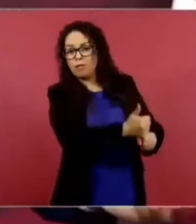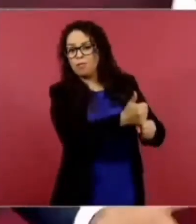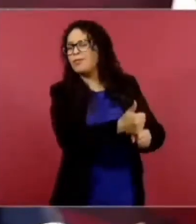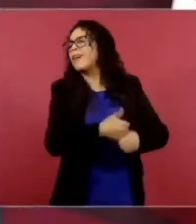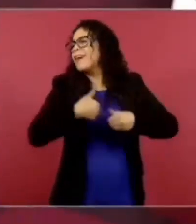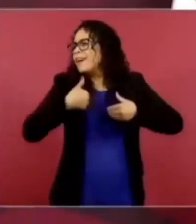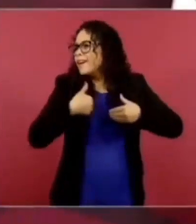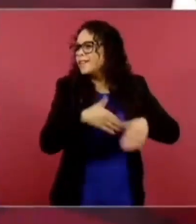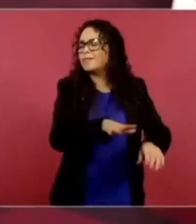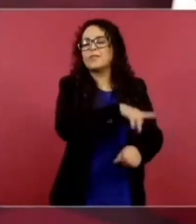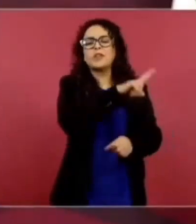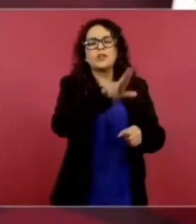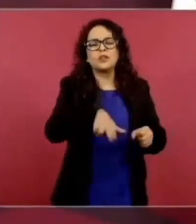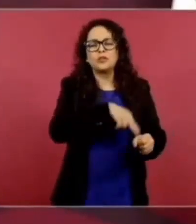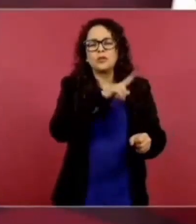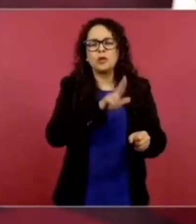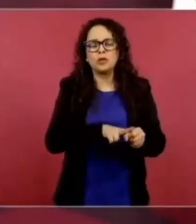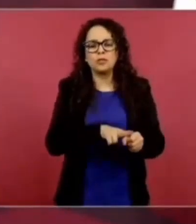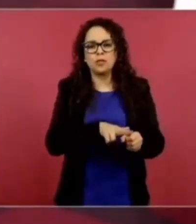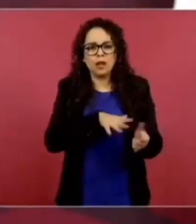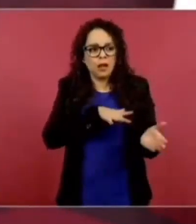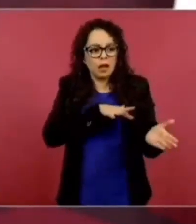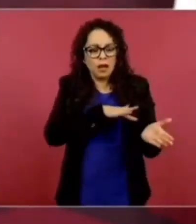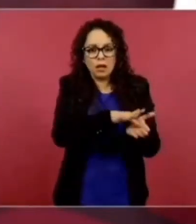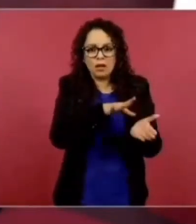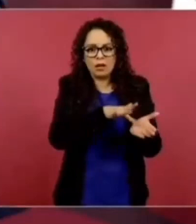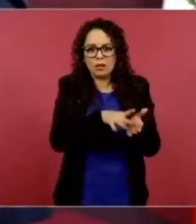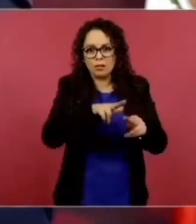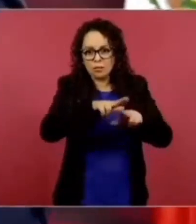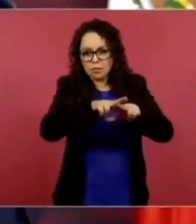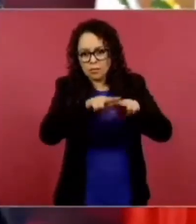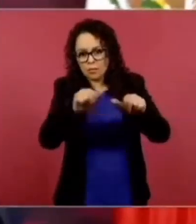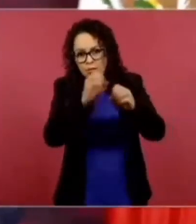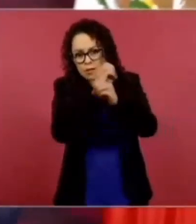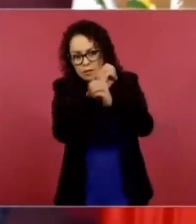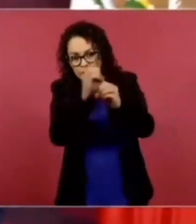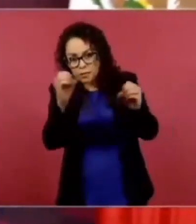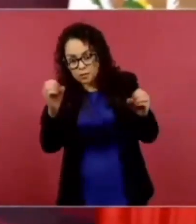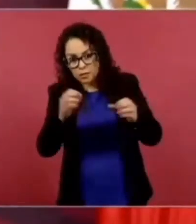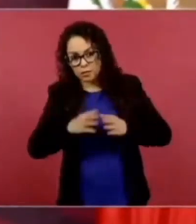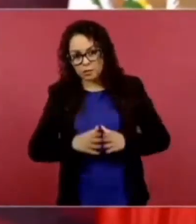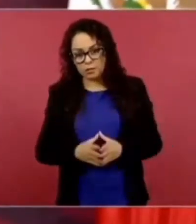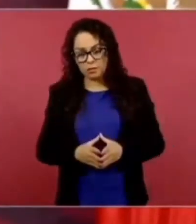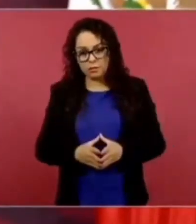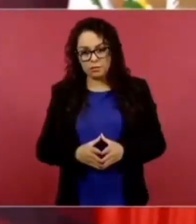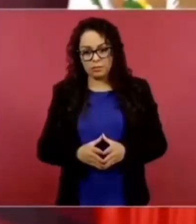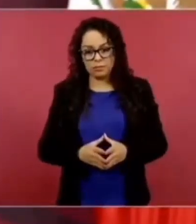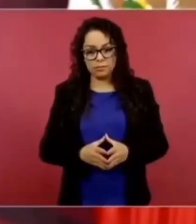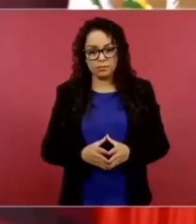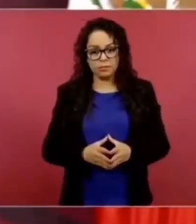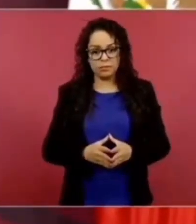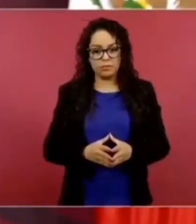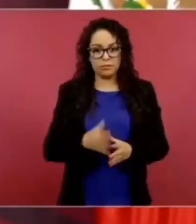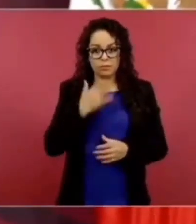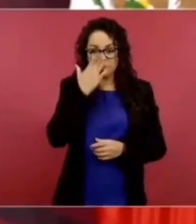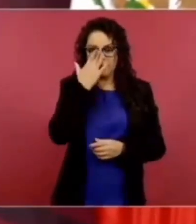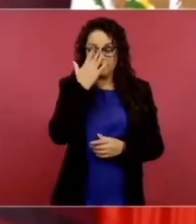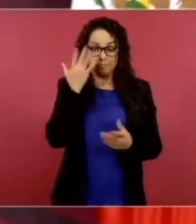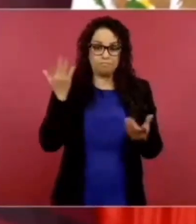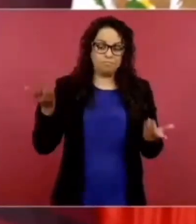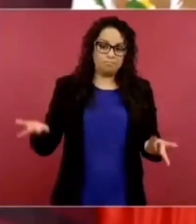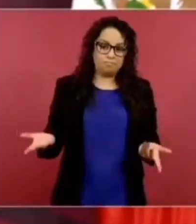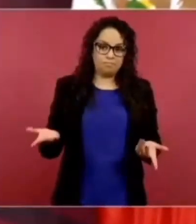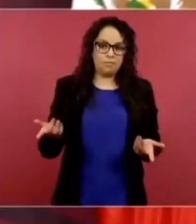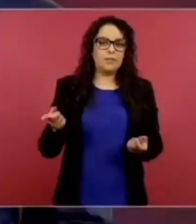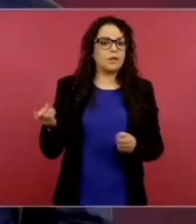¿Cómo es de que se hacían jugosos negocios al